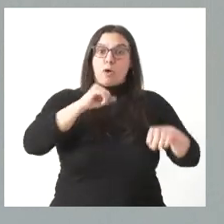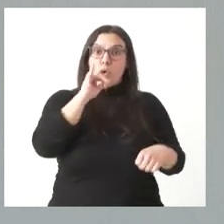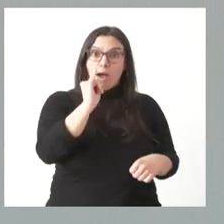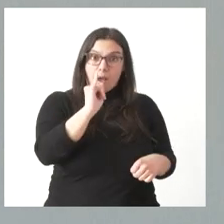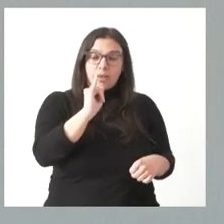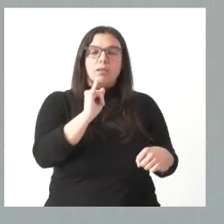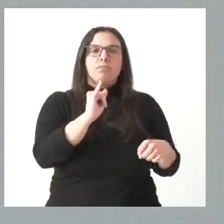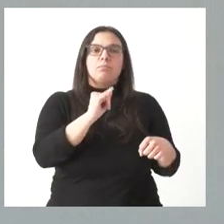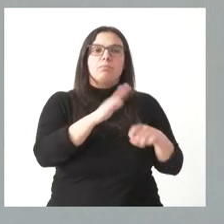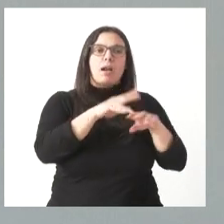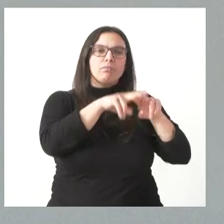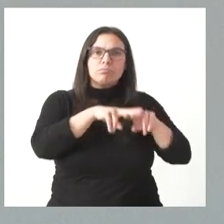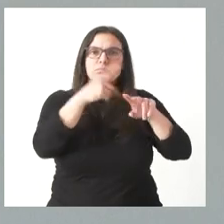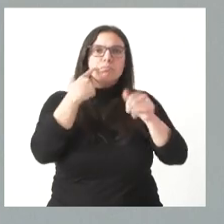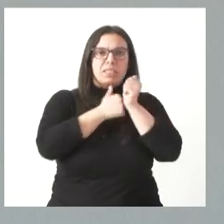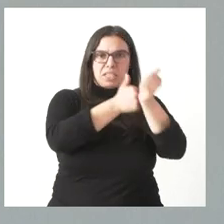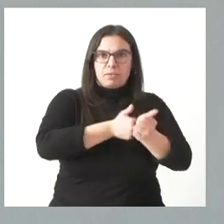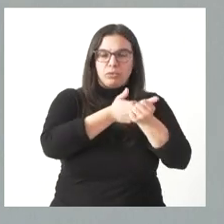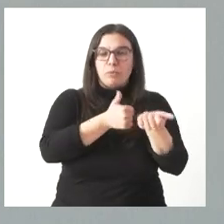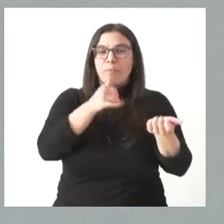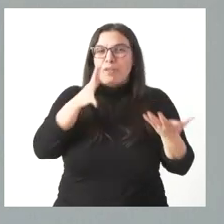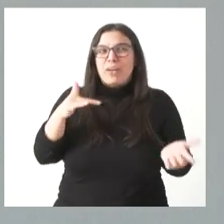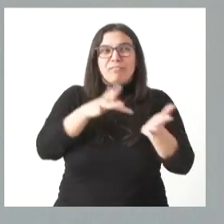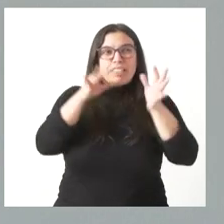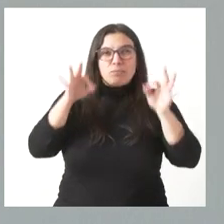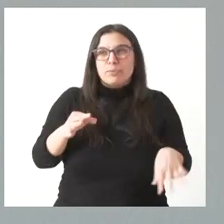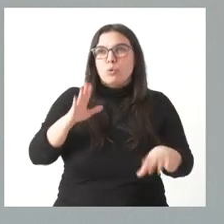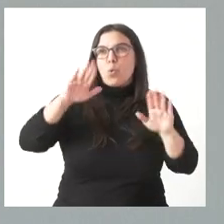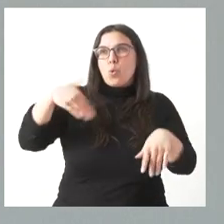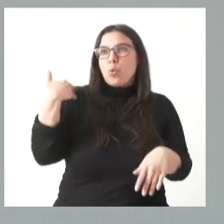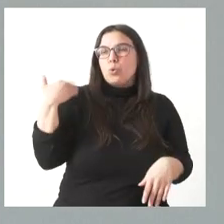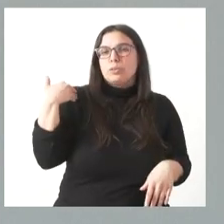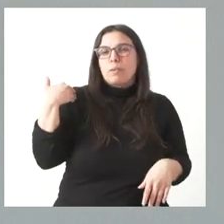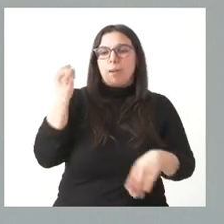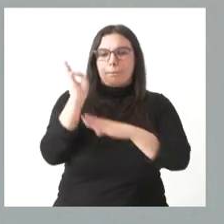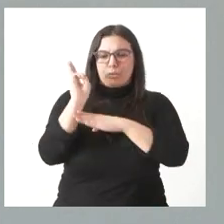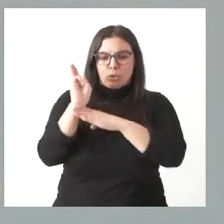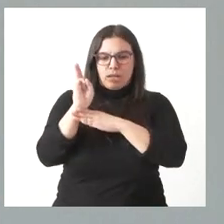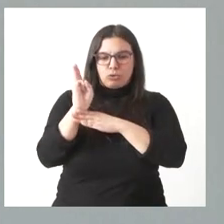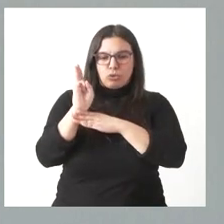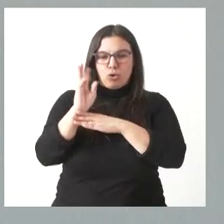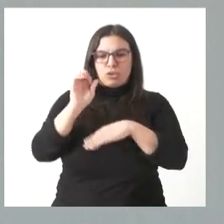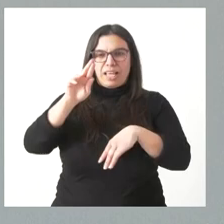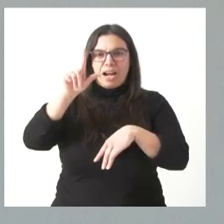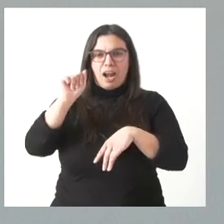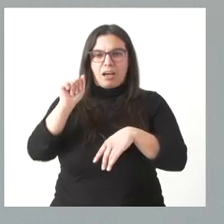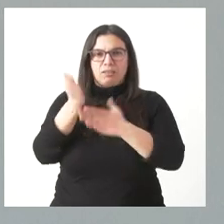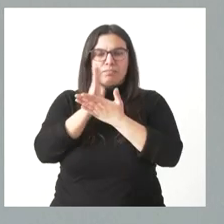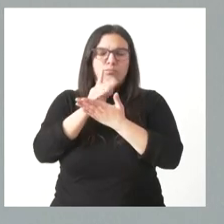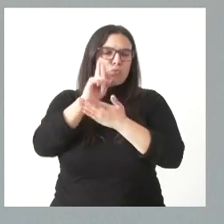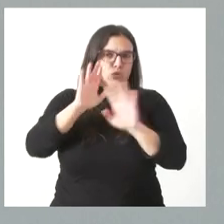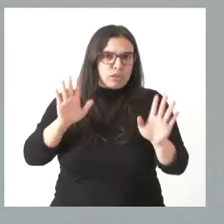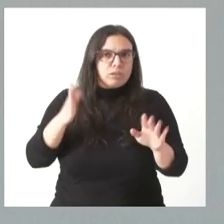presente. No tengo aquí en fecha cuál fue la última reunión del patronato del SERLA, pero sin lugar a dudas